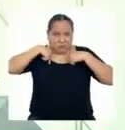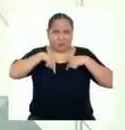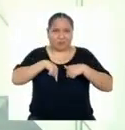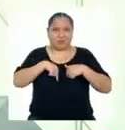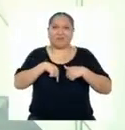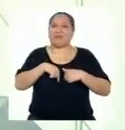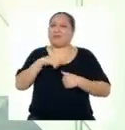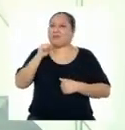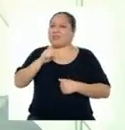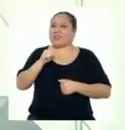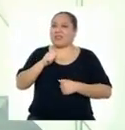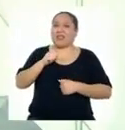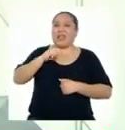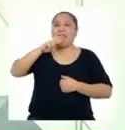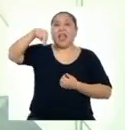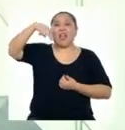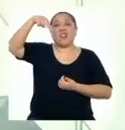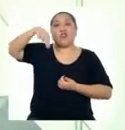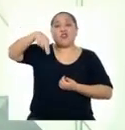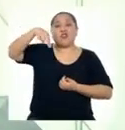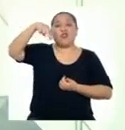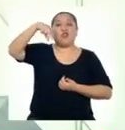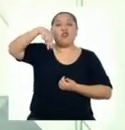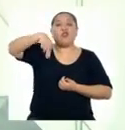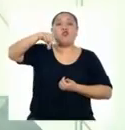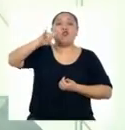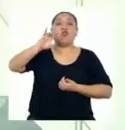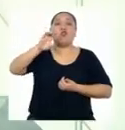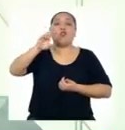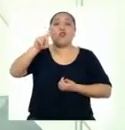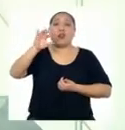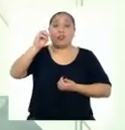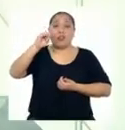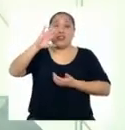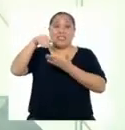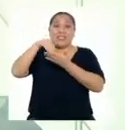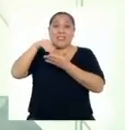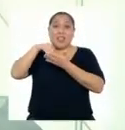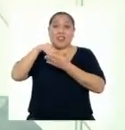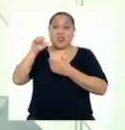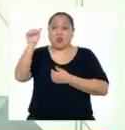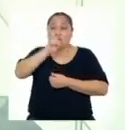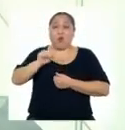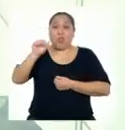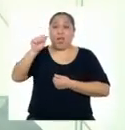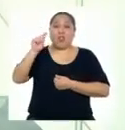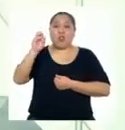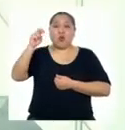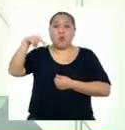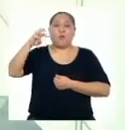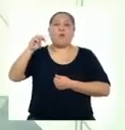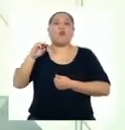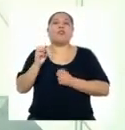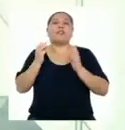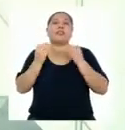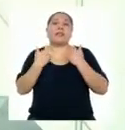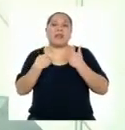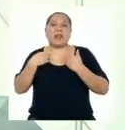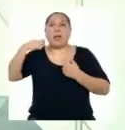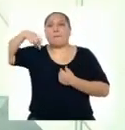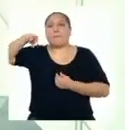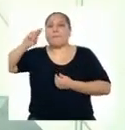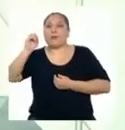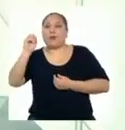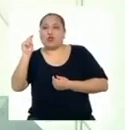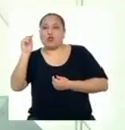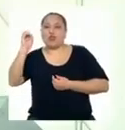Y que el núcleo de un átomo está formado por protones y neutrones La energía nuclear se origina aquí En el